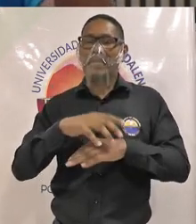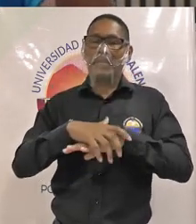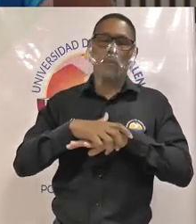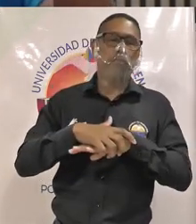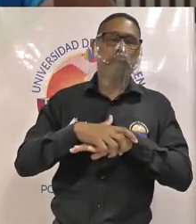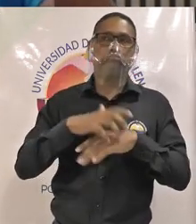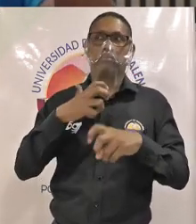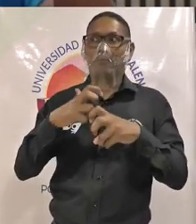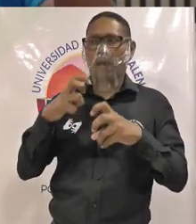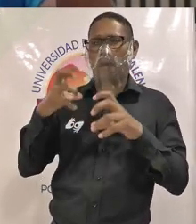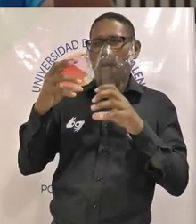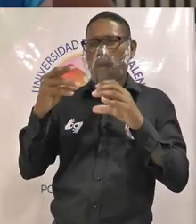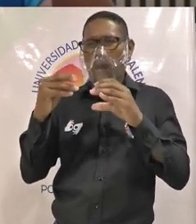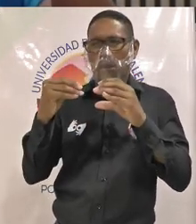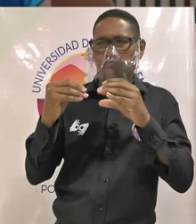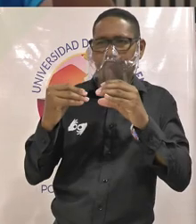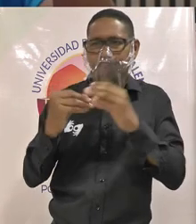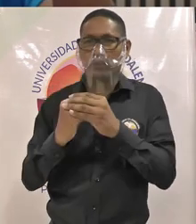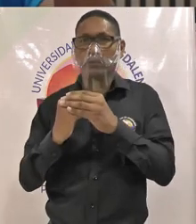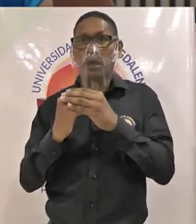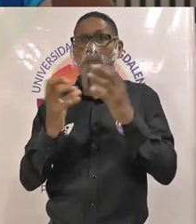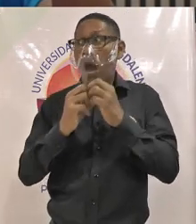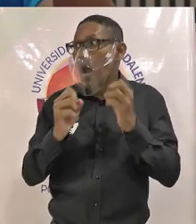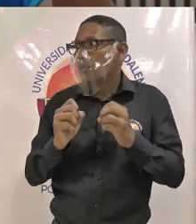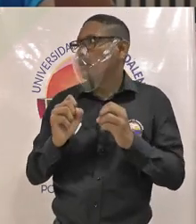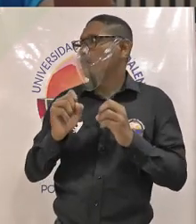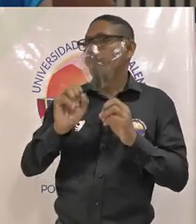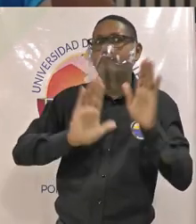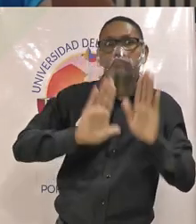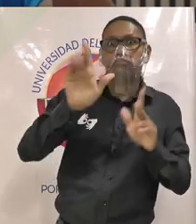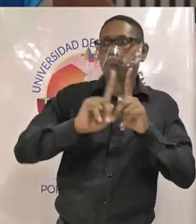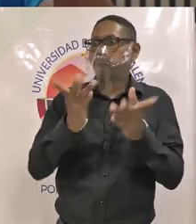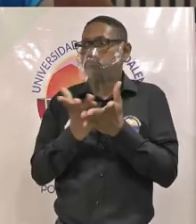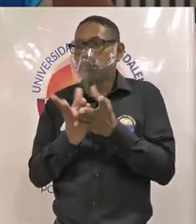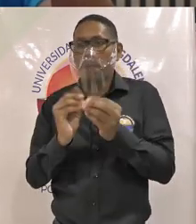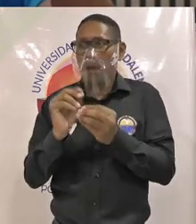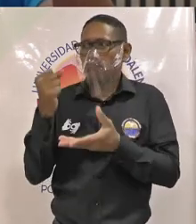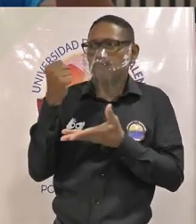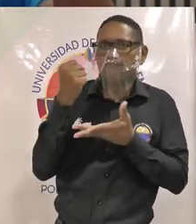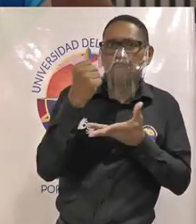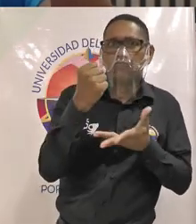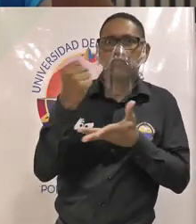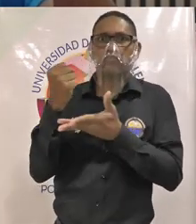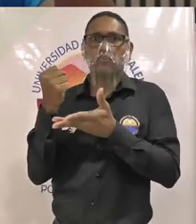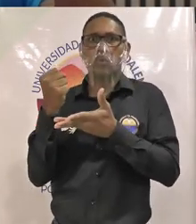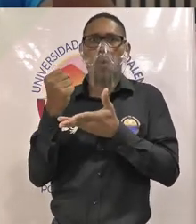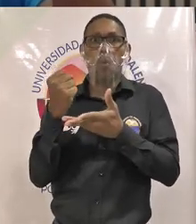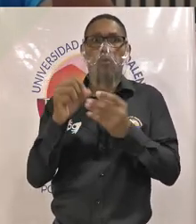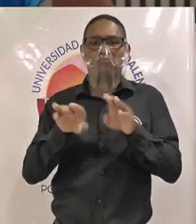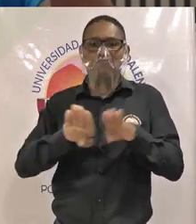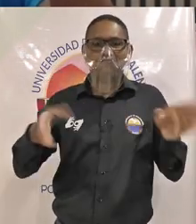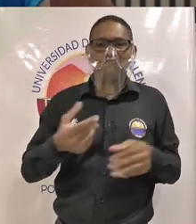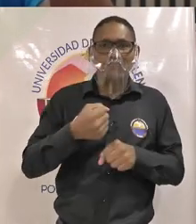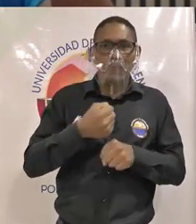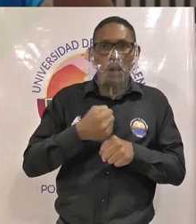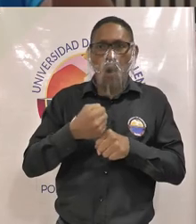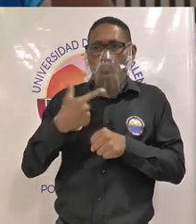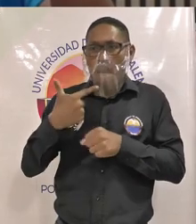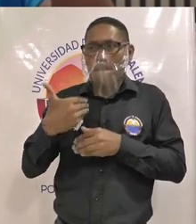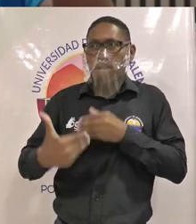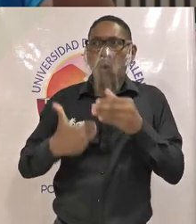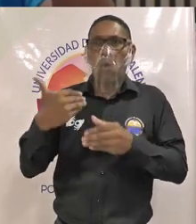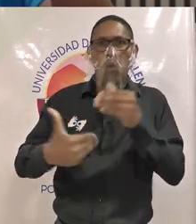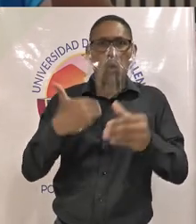participación de los estudiantes y la promoción de recursos financieros para ellos y promovemos una mesa de trabajo y un proceso de